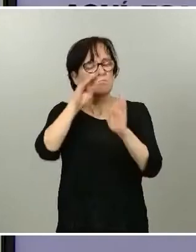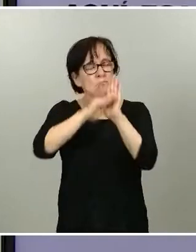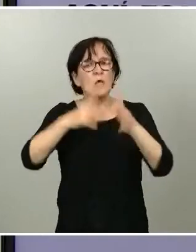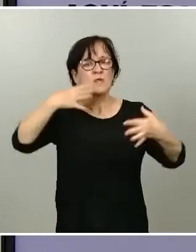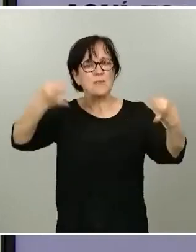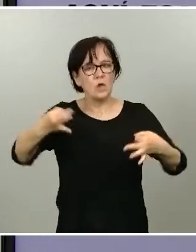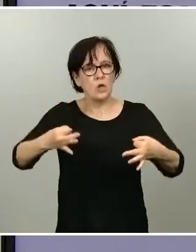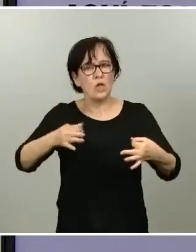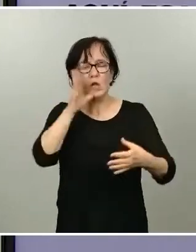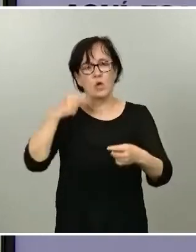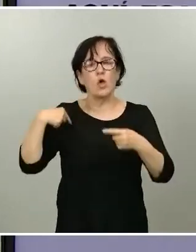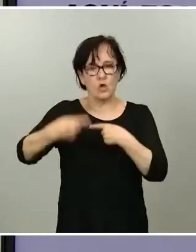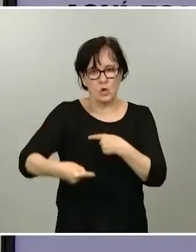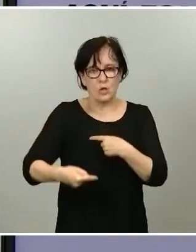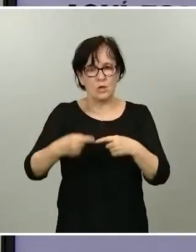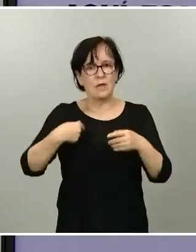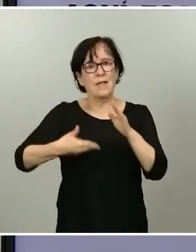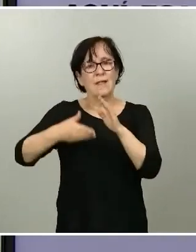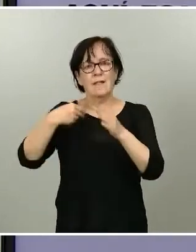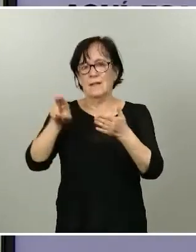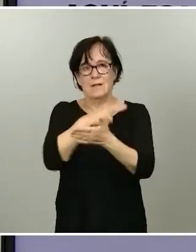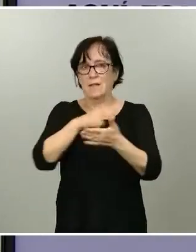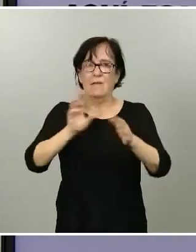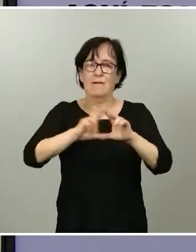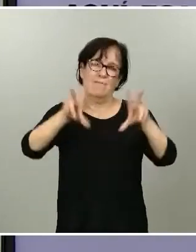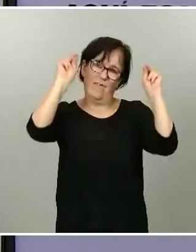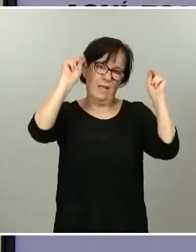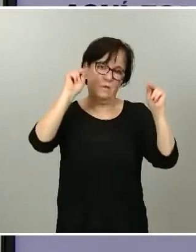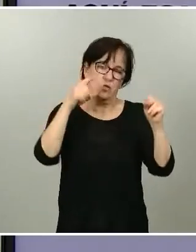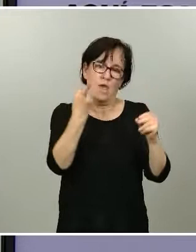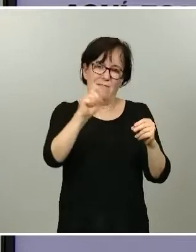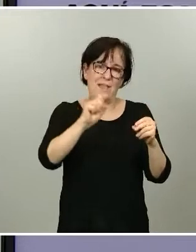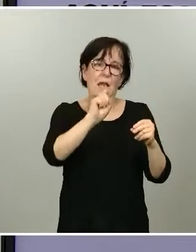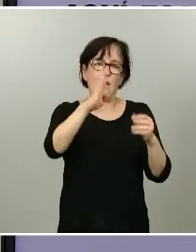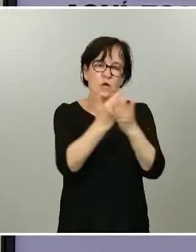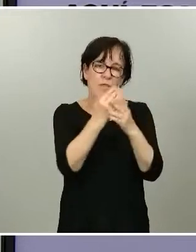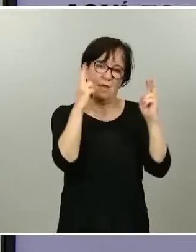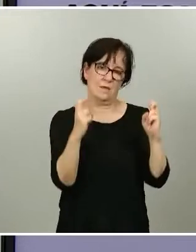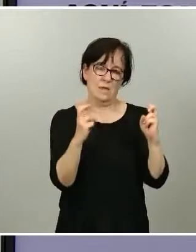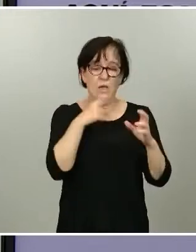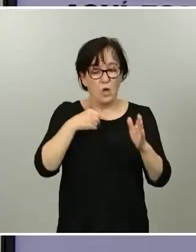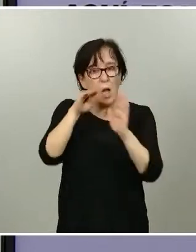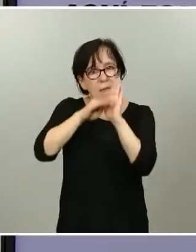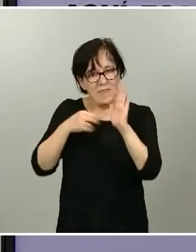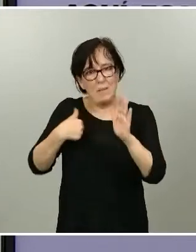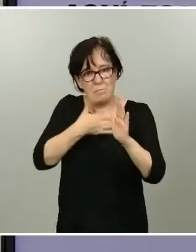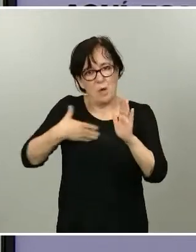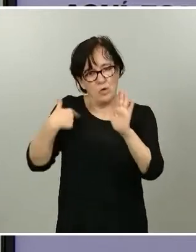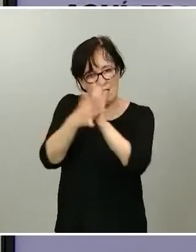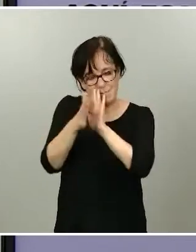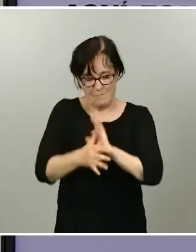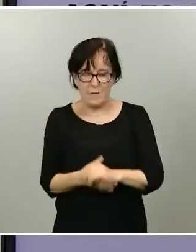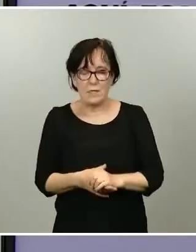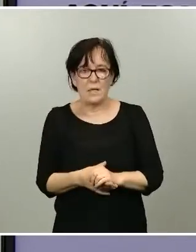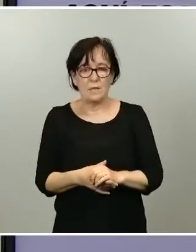Durante las primeras semanas del estado de alarma no era necesaria la cuarentena porque toda la población o cualquiera que llegara del extranjero